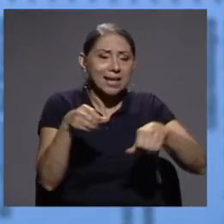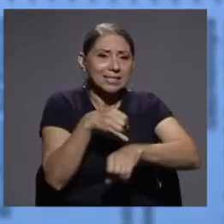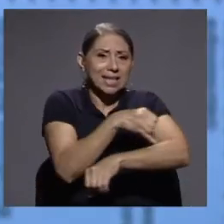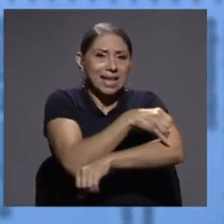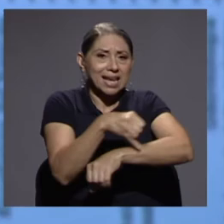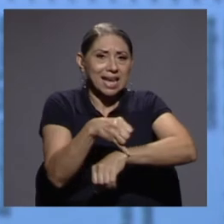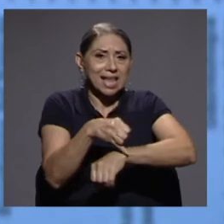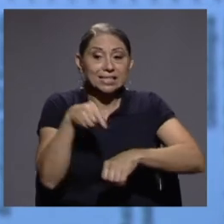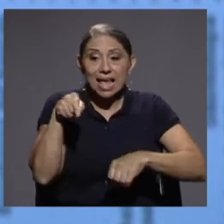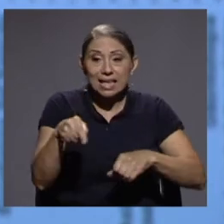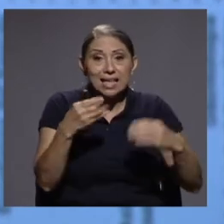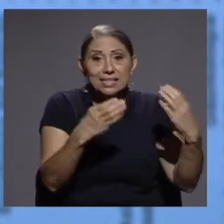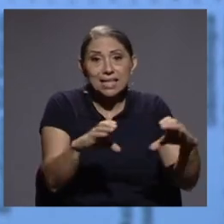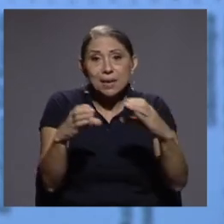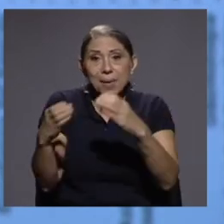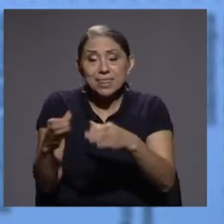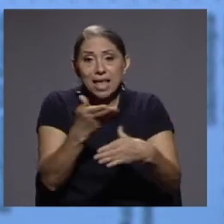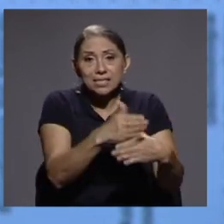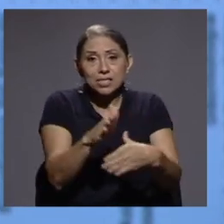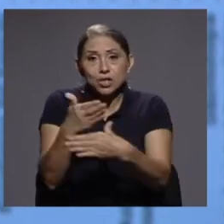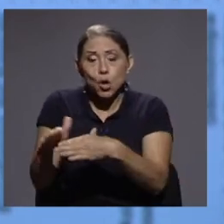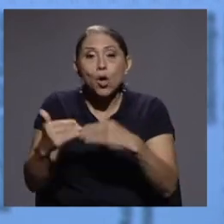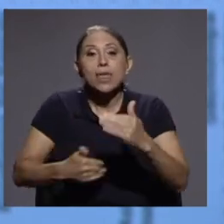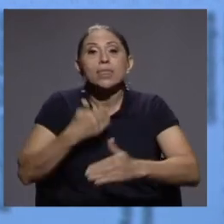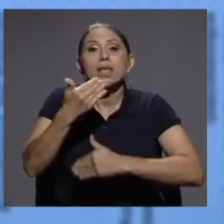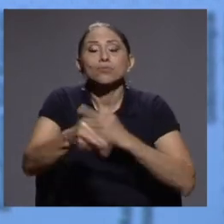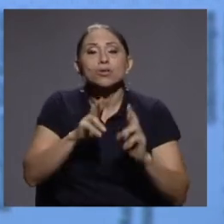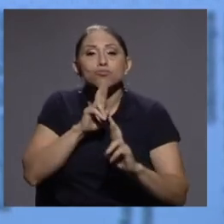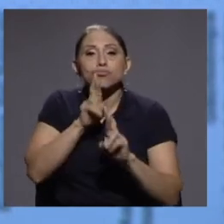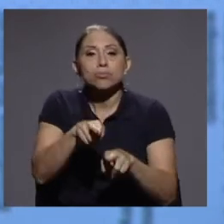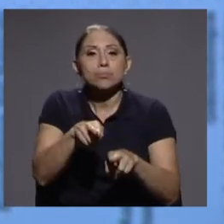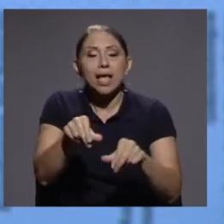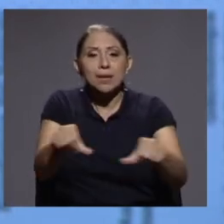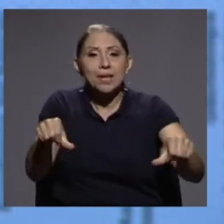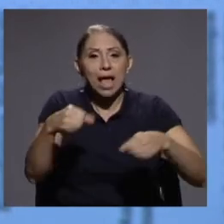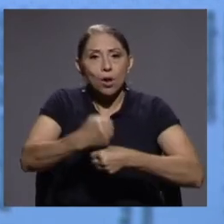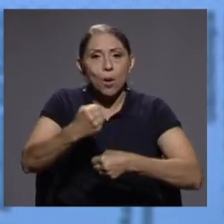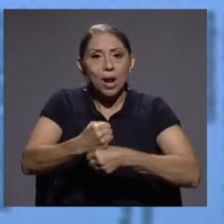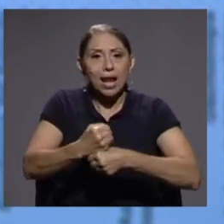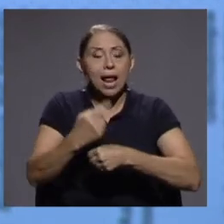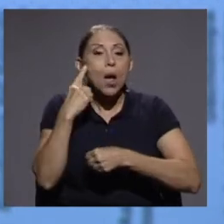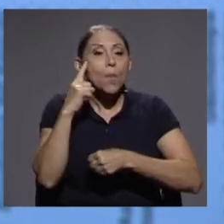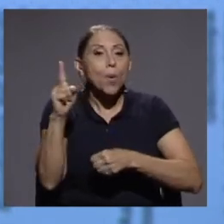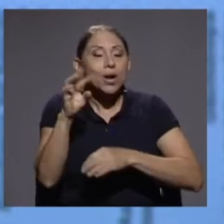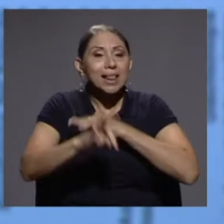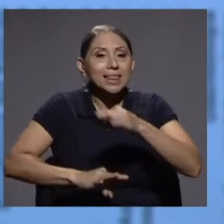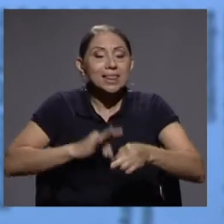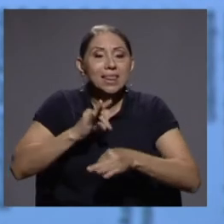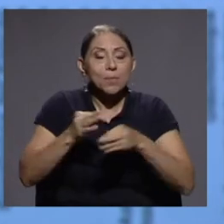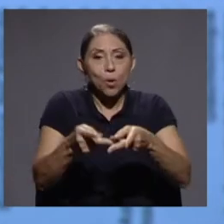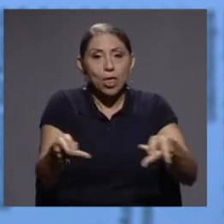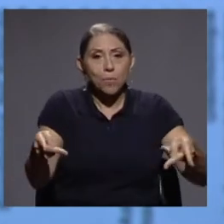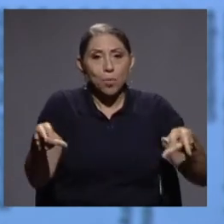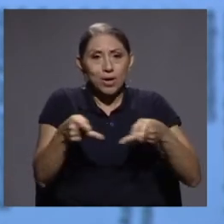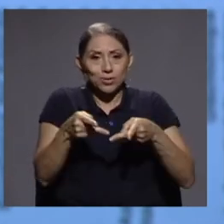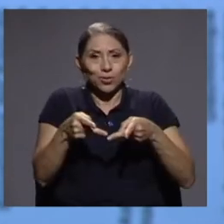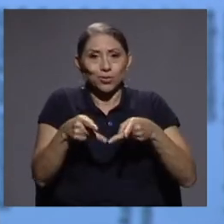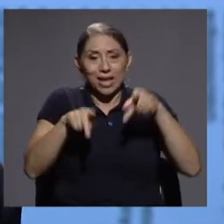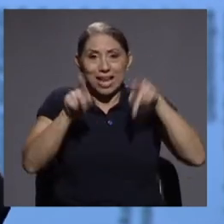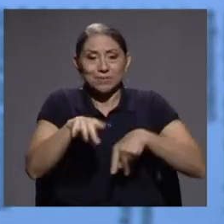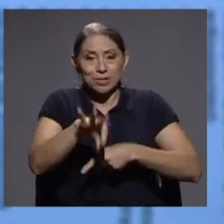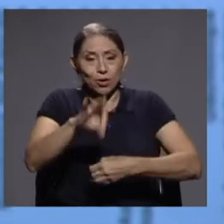implicaciones en el mercado laboral por el tipo de puestos donde las personas y los sectores se van a colocar y además